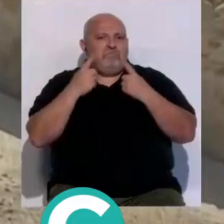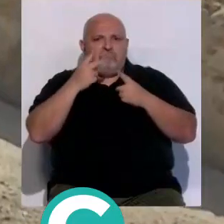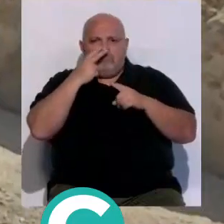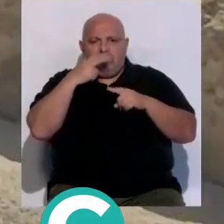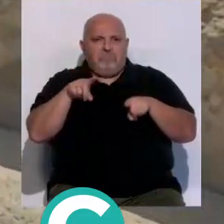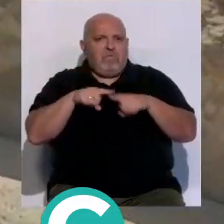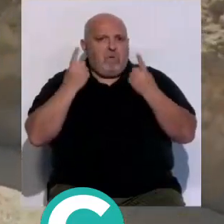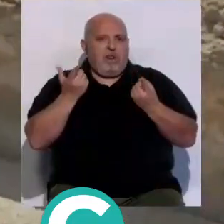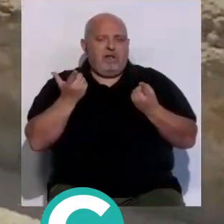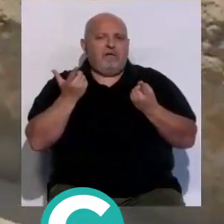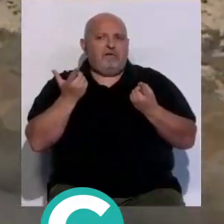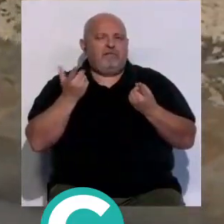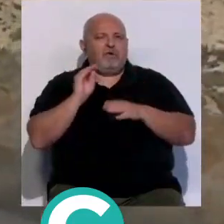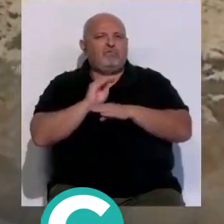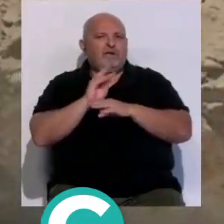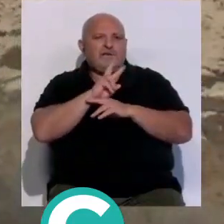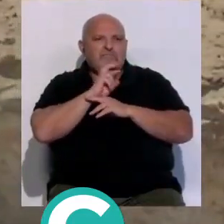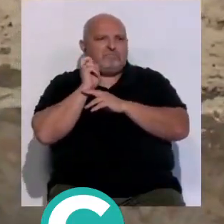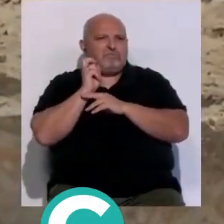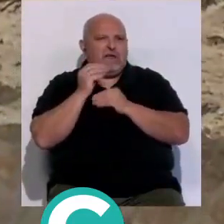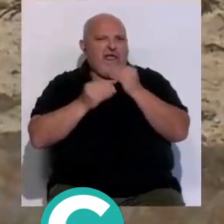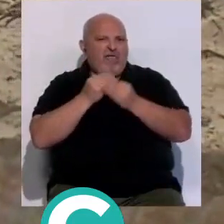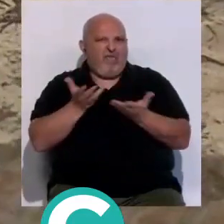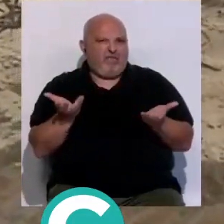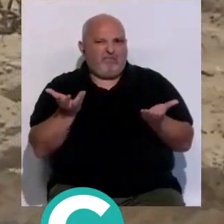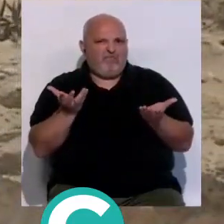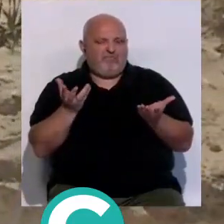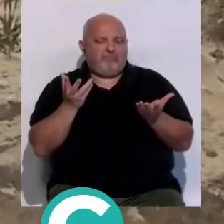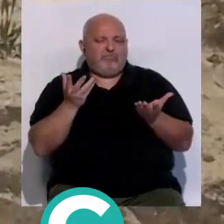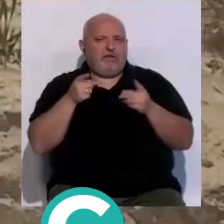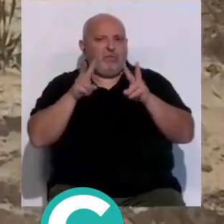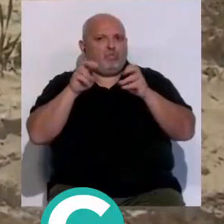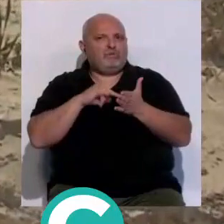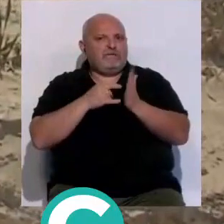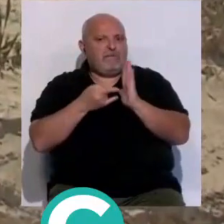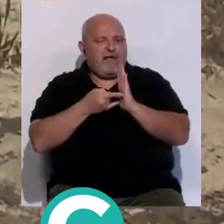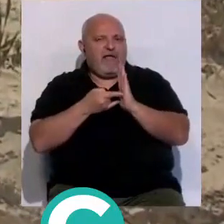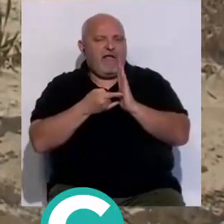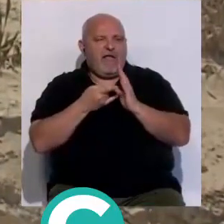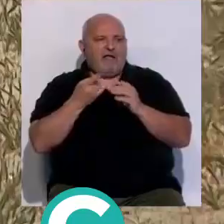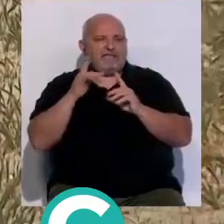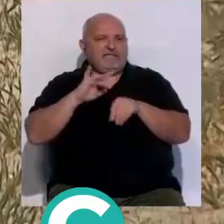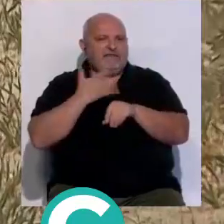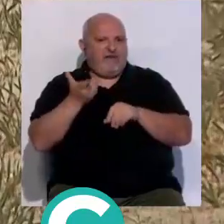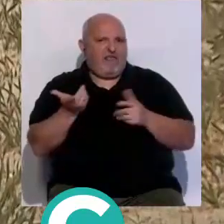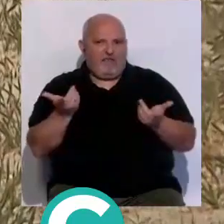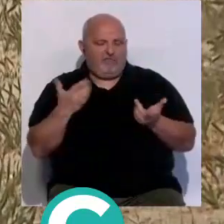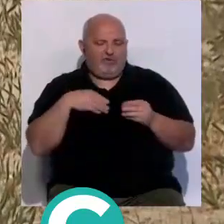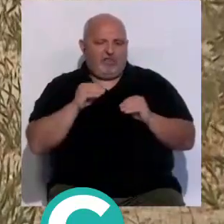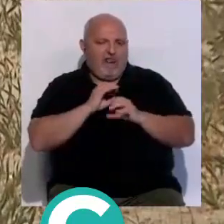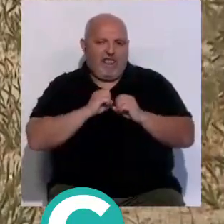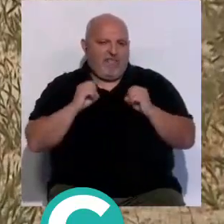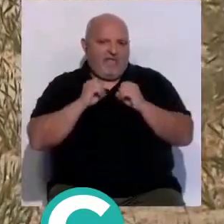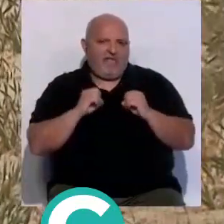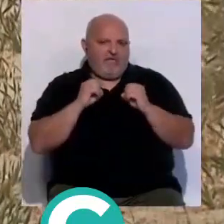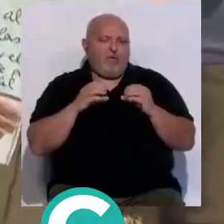importa entonces bueno qué conservación están haciendo de una especie y de un sistema que es sensible no entendemos nada estamos